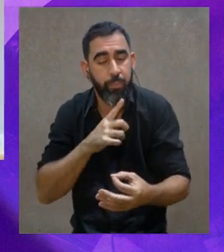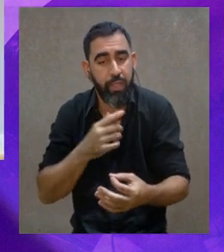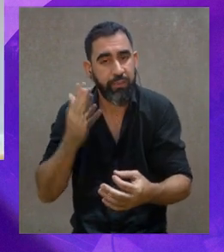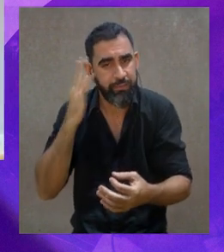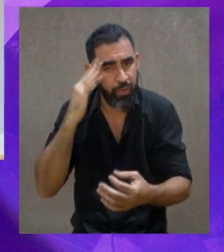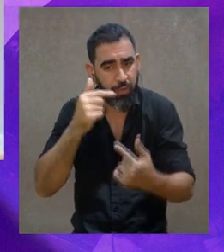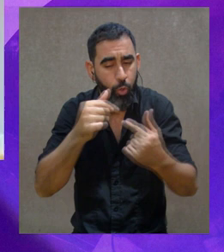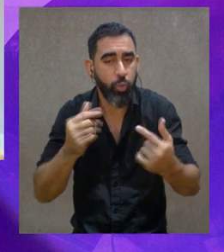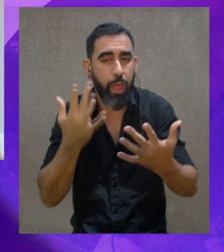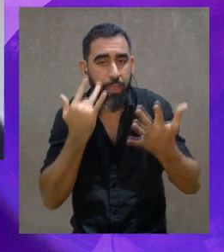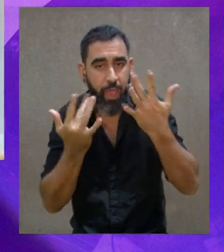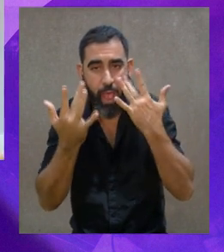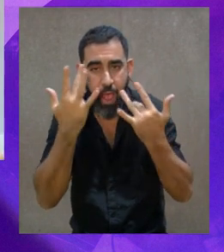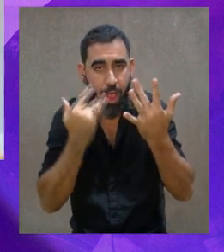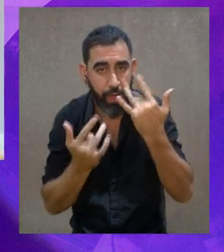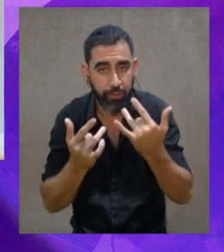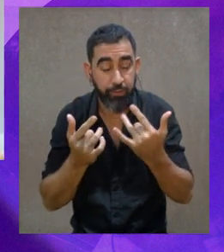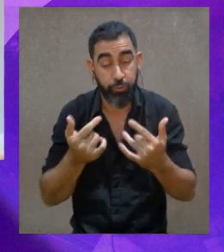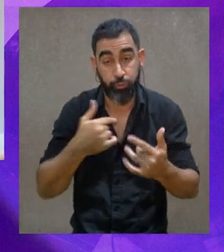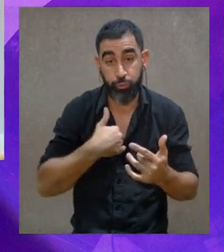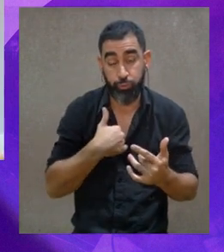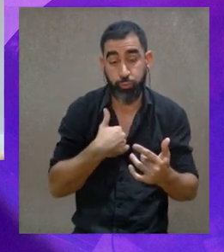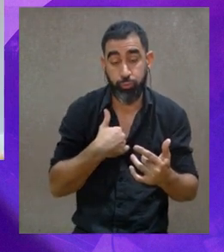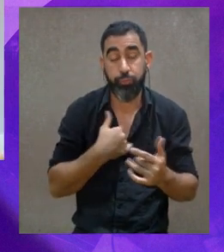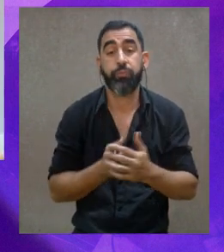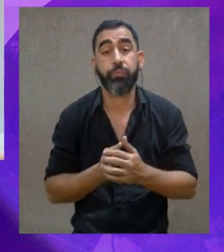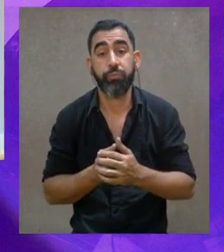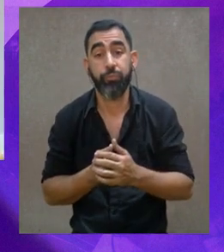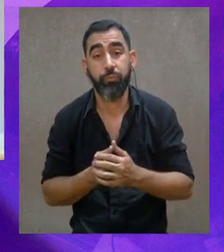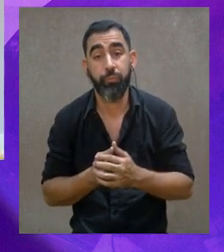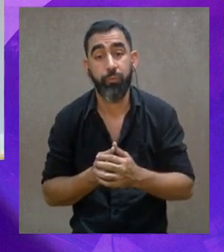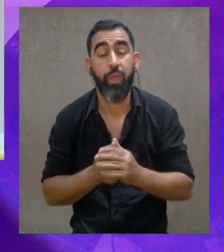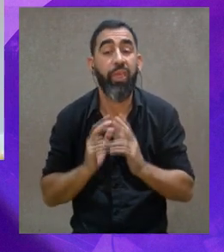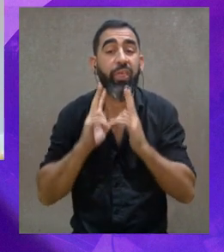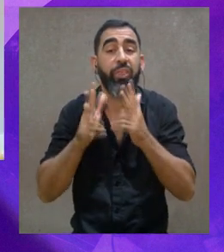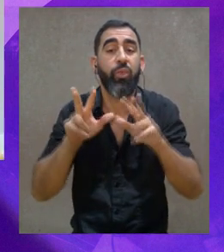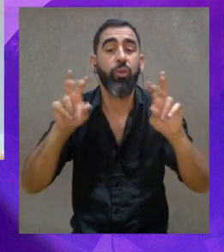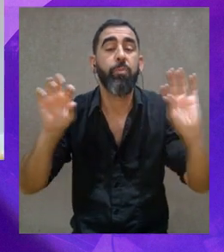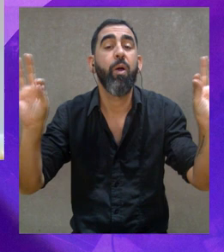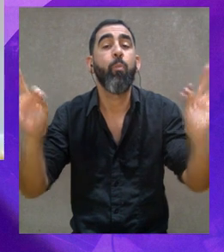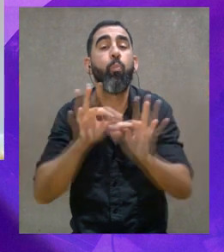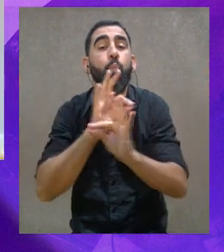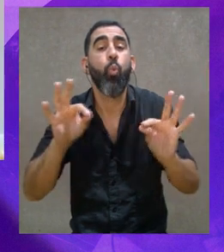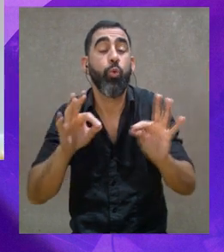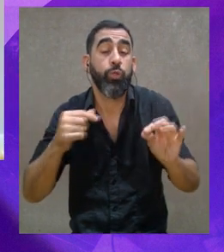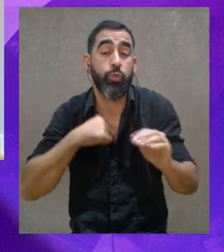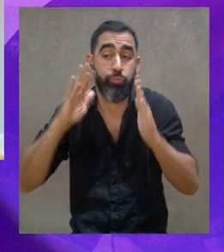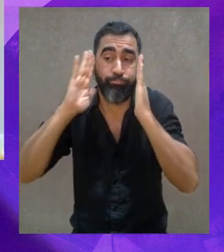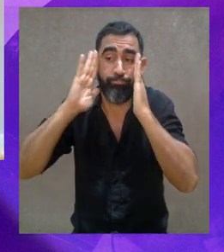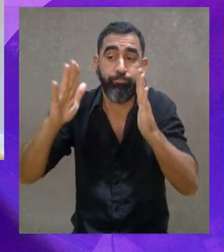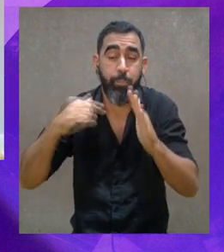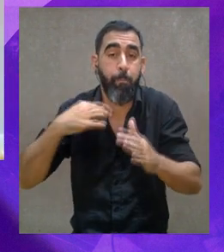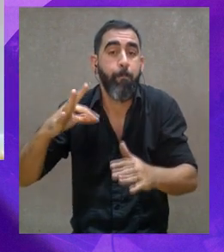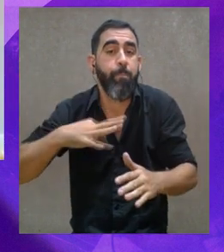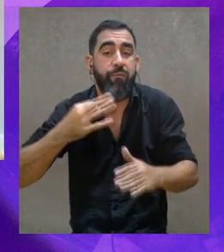el empaparnos de arte. En este caso, yo lo que puedo hablar es más de la música,